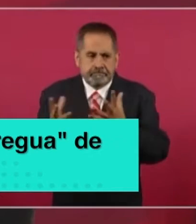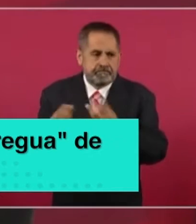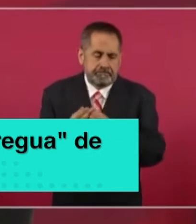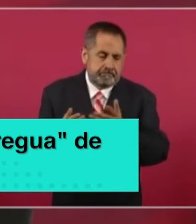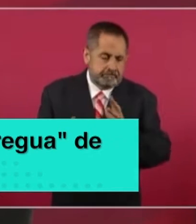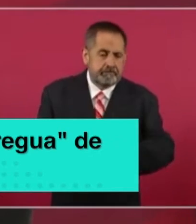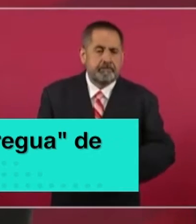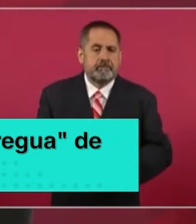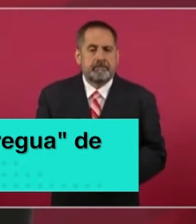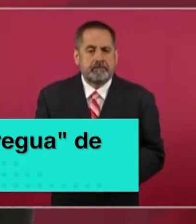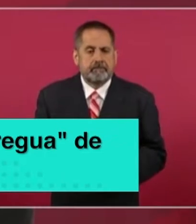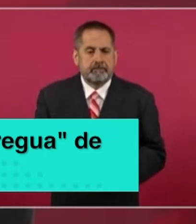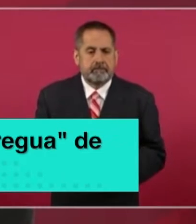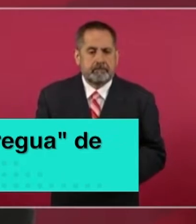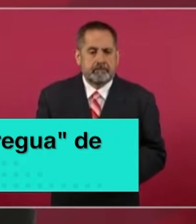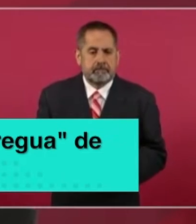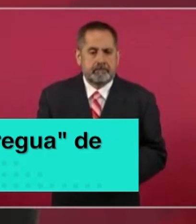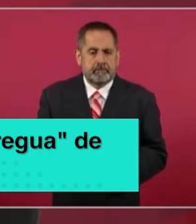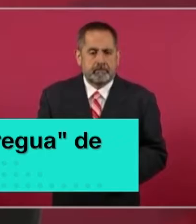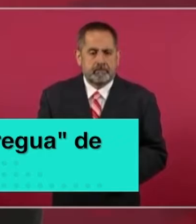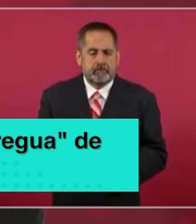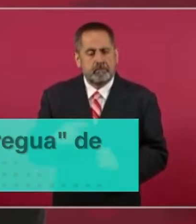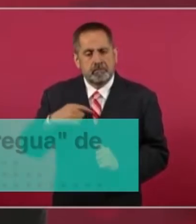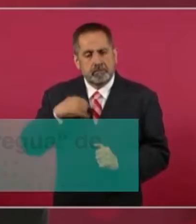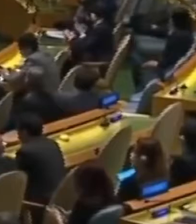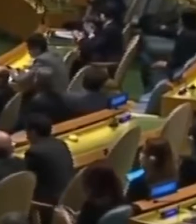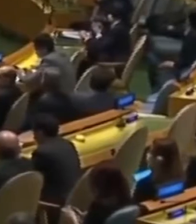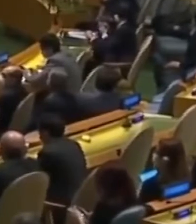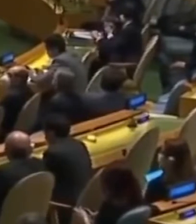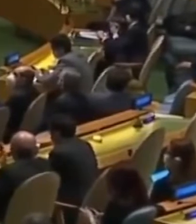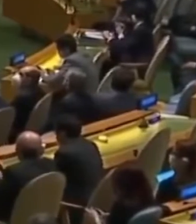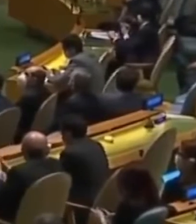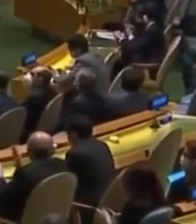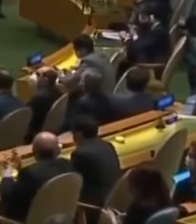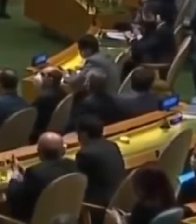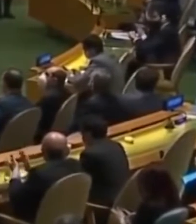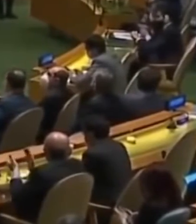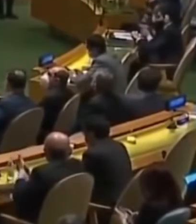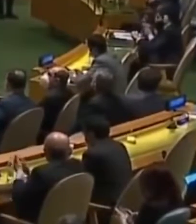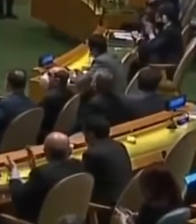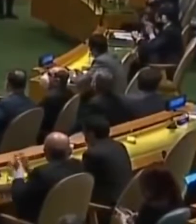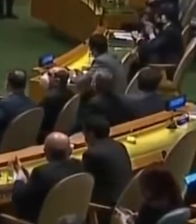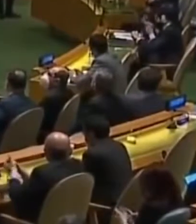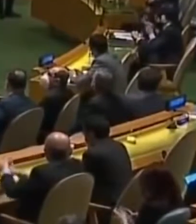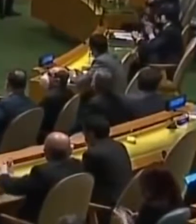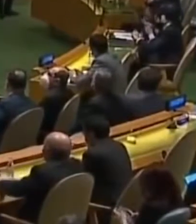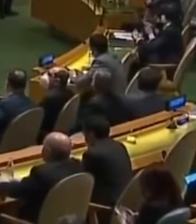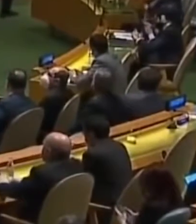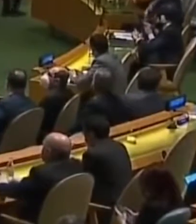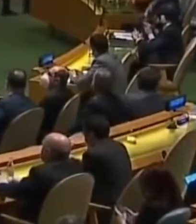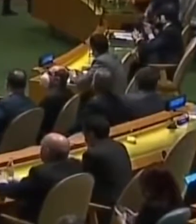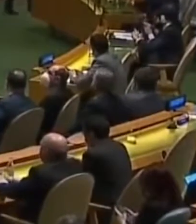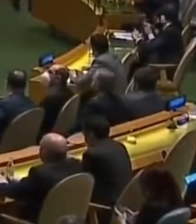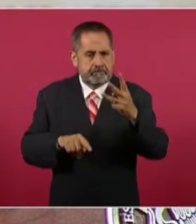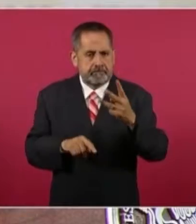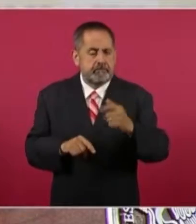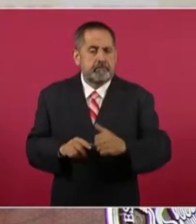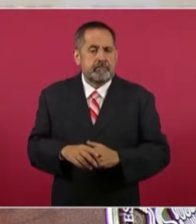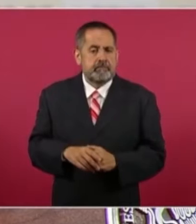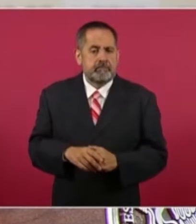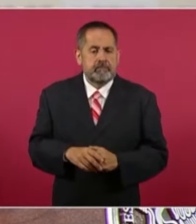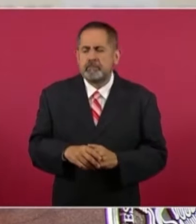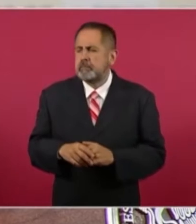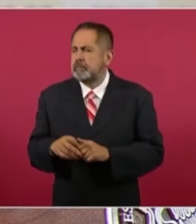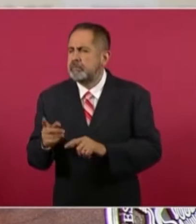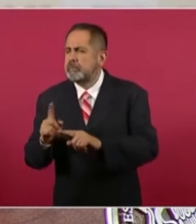países se enfoquen en salir de la crisis económica y que la ONU determine su proceder para terminar los conflictos, el jefe del